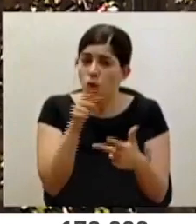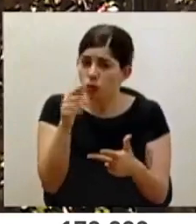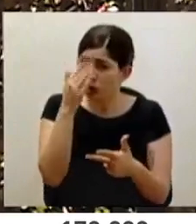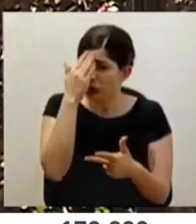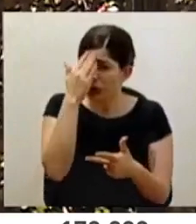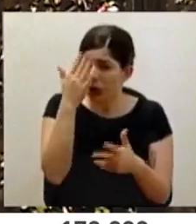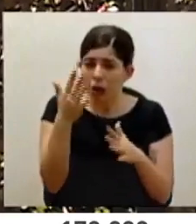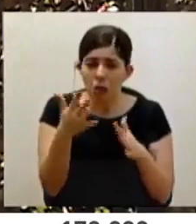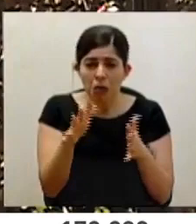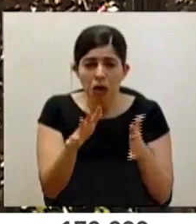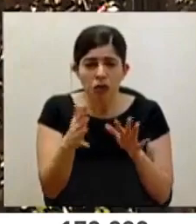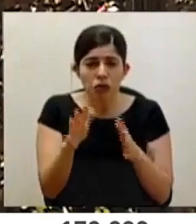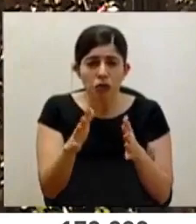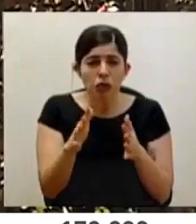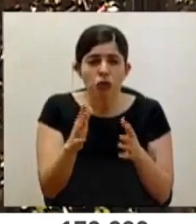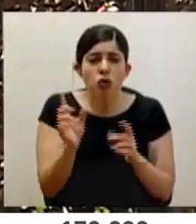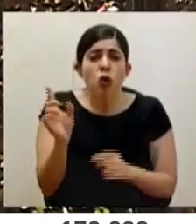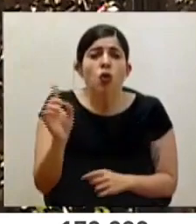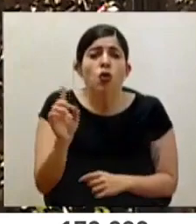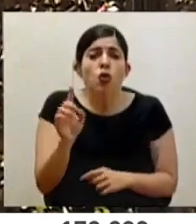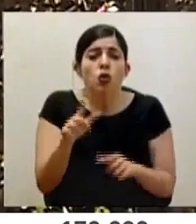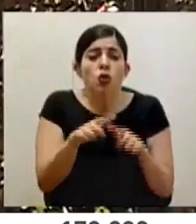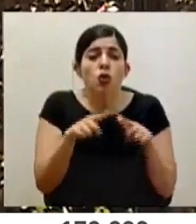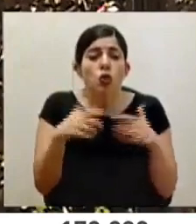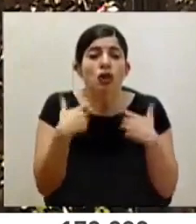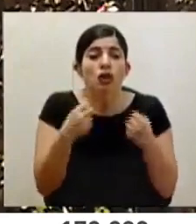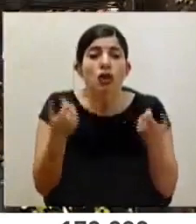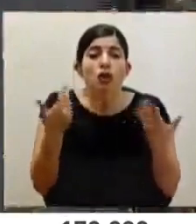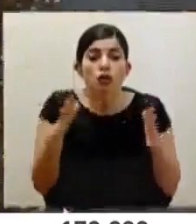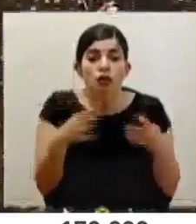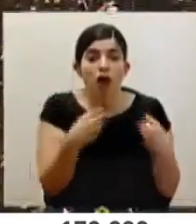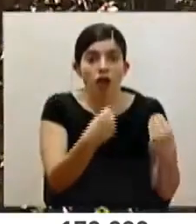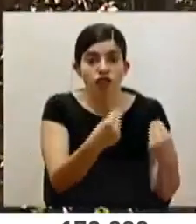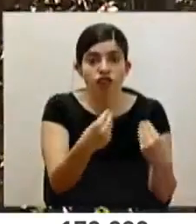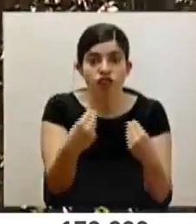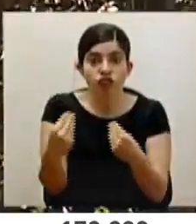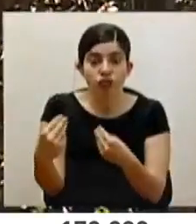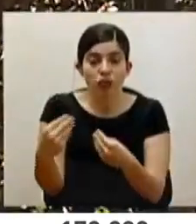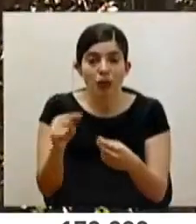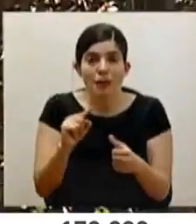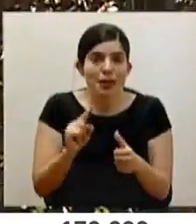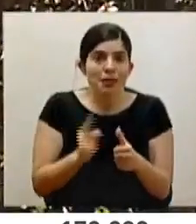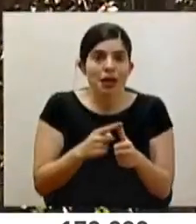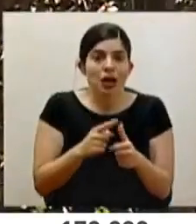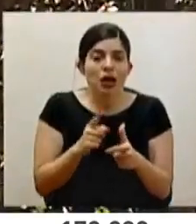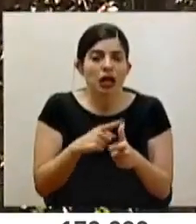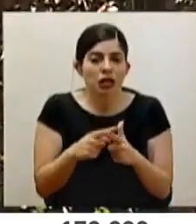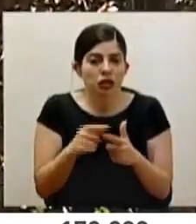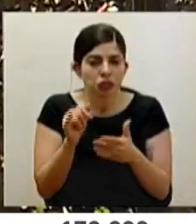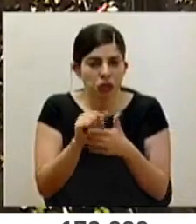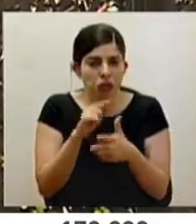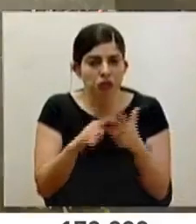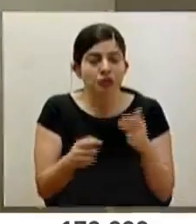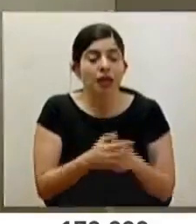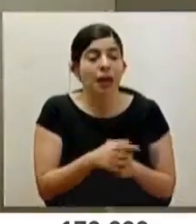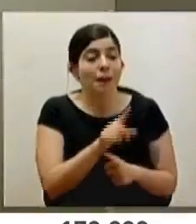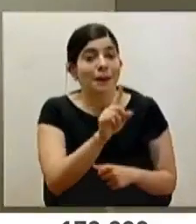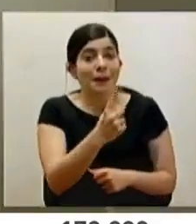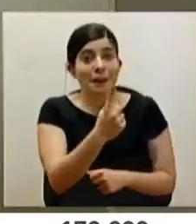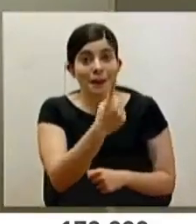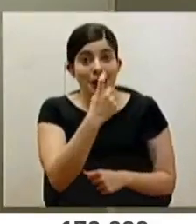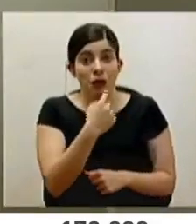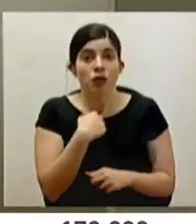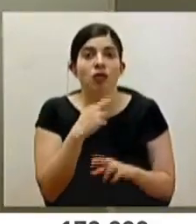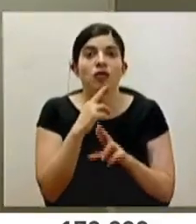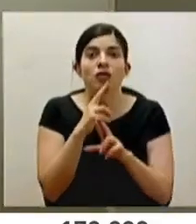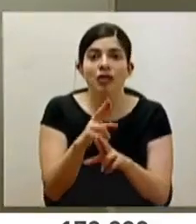estimado ya a cuáles áreas de salud han llegado prioritariamente. Entonces, esas tres. Gracias. La primera pregunta se la